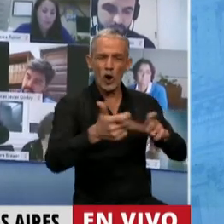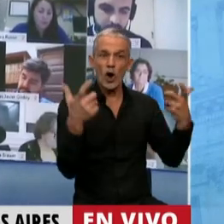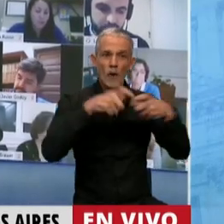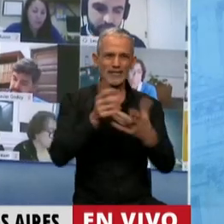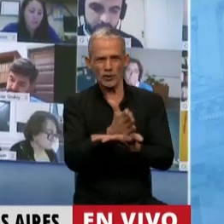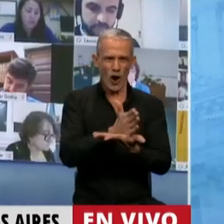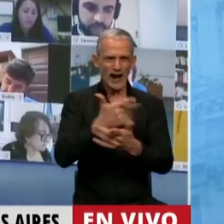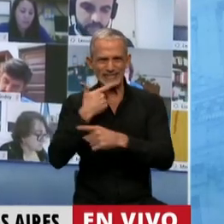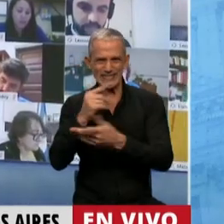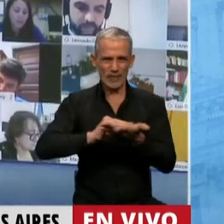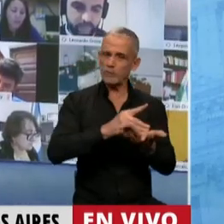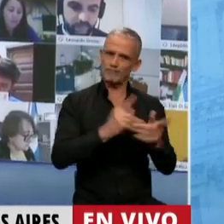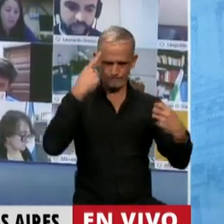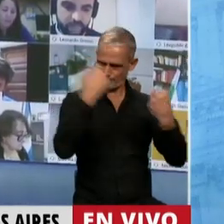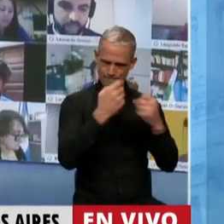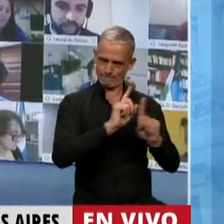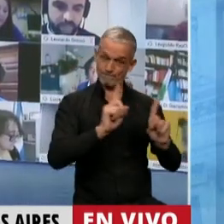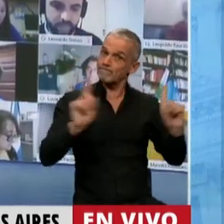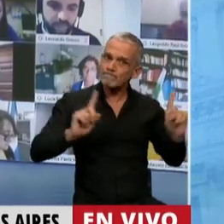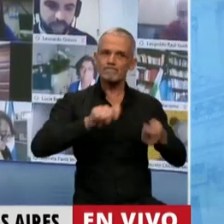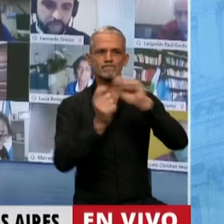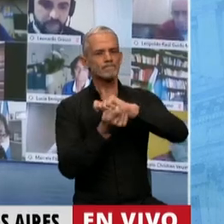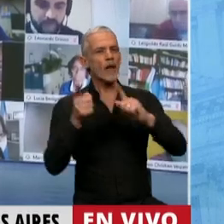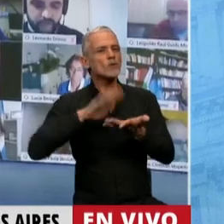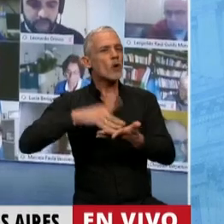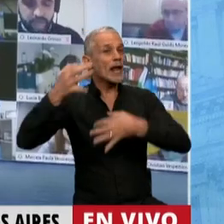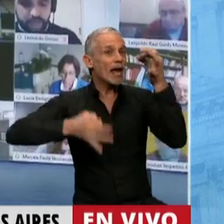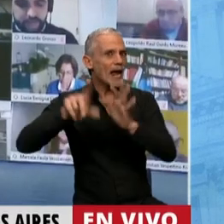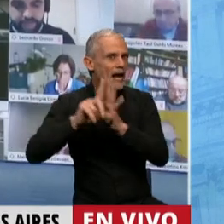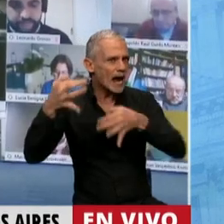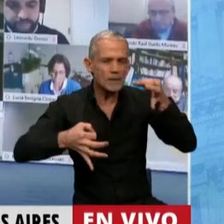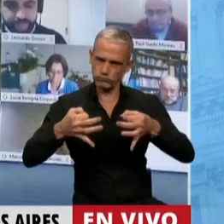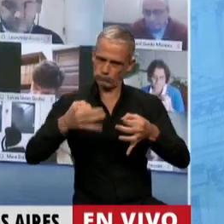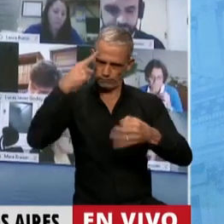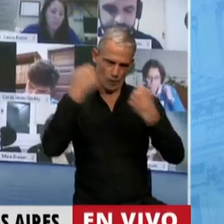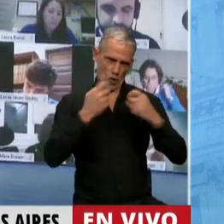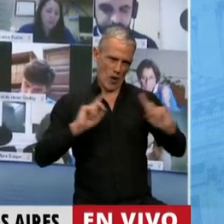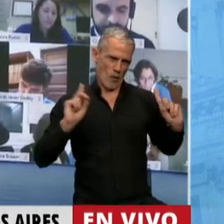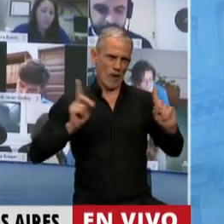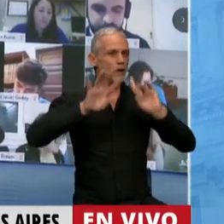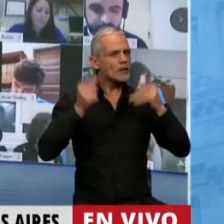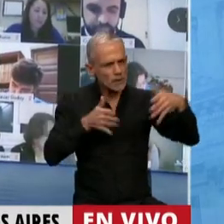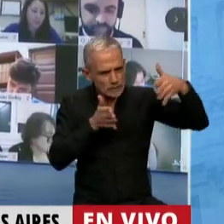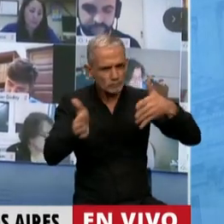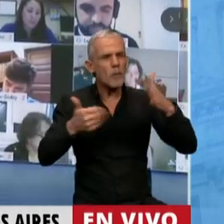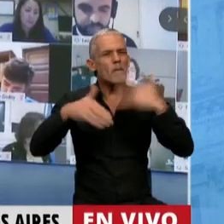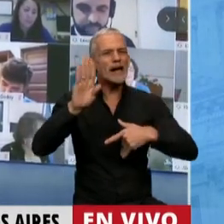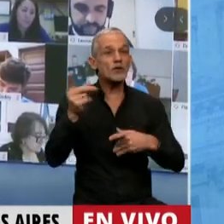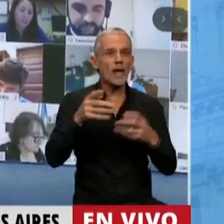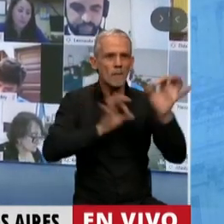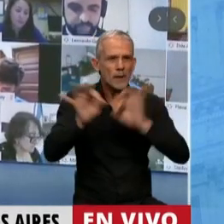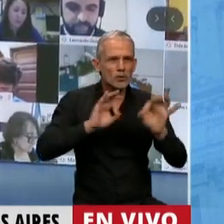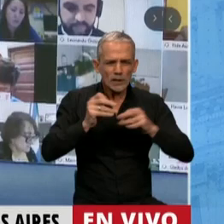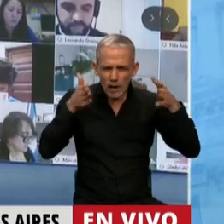Mixta, no acordamos con la reforma judicial ni tampoco con la orientación de la enorme mayoría de los